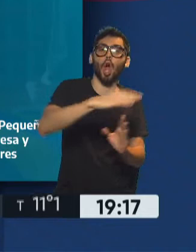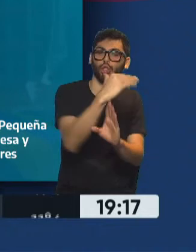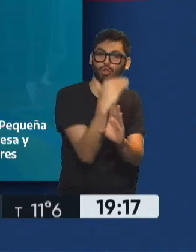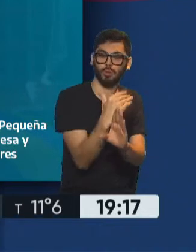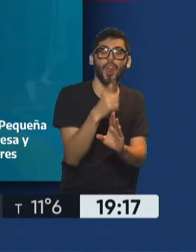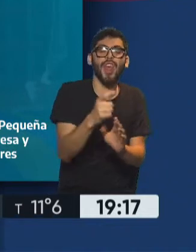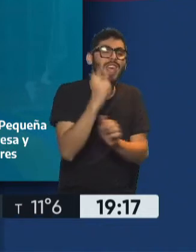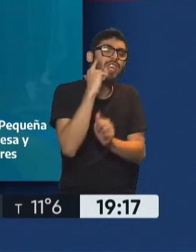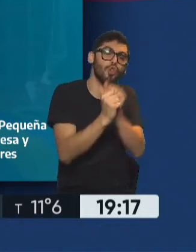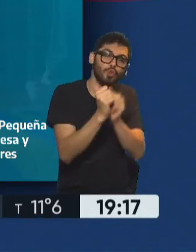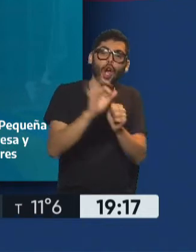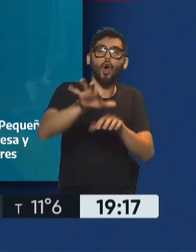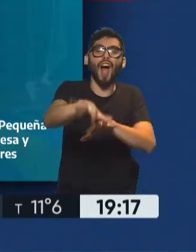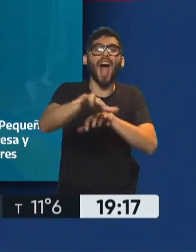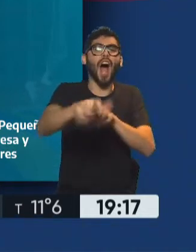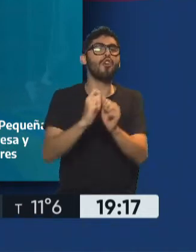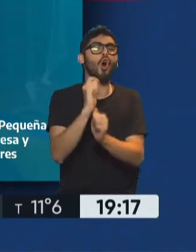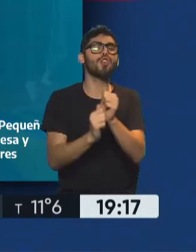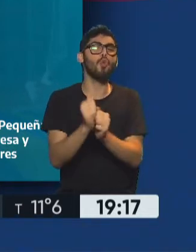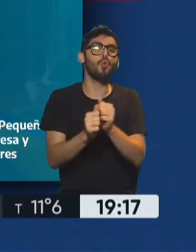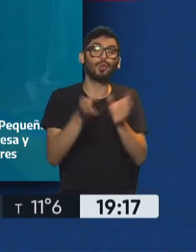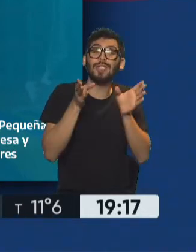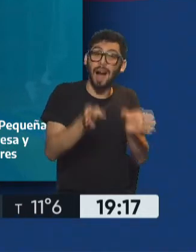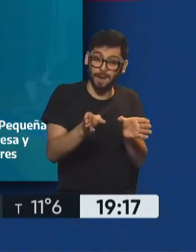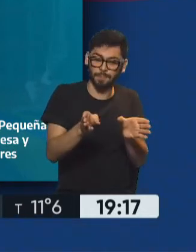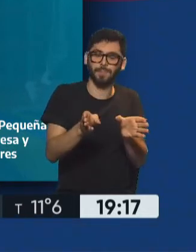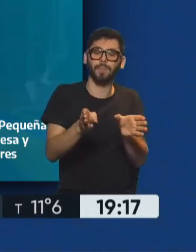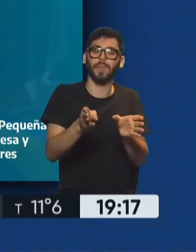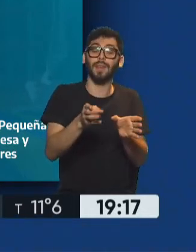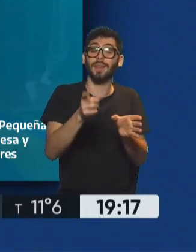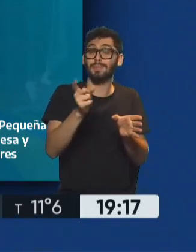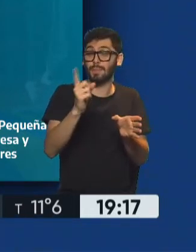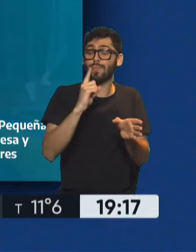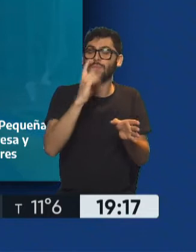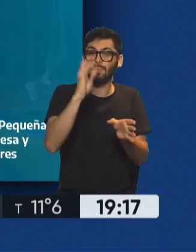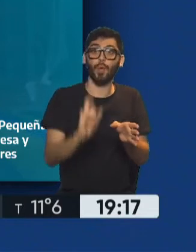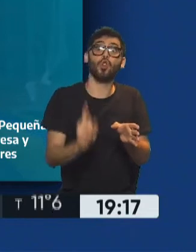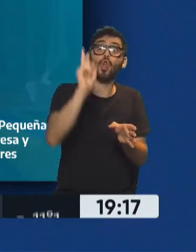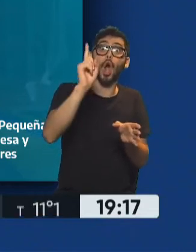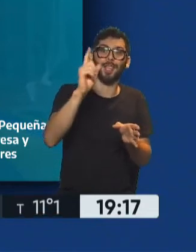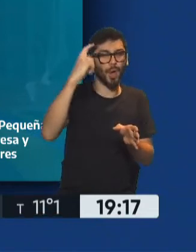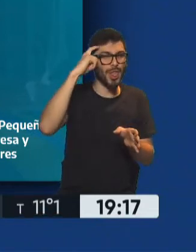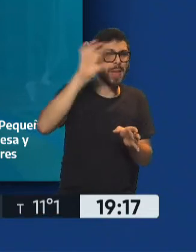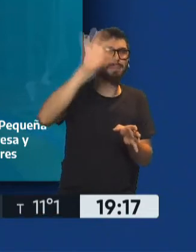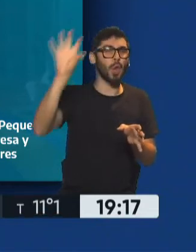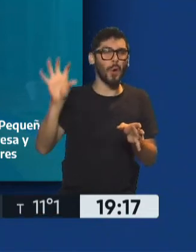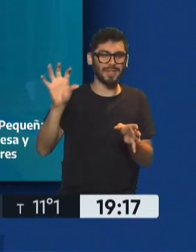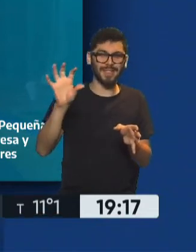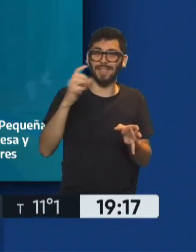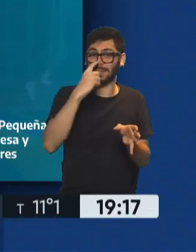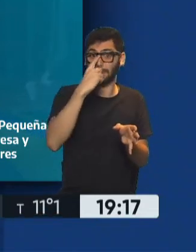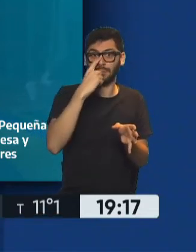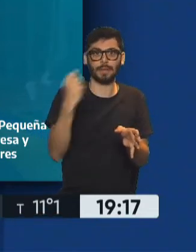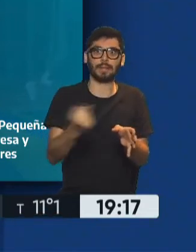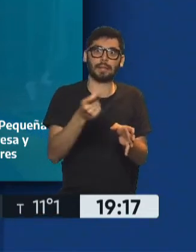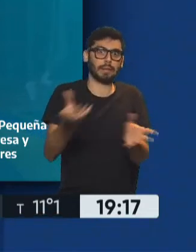industriales y agroindustriales que busca, como te decía recién, en el norte grande de estas 10 provincias que necesitamos promover el